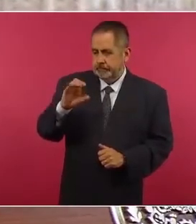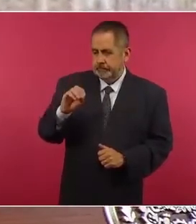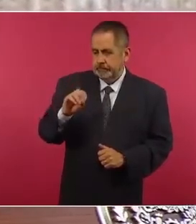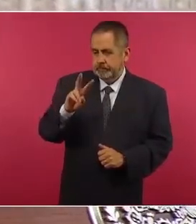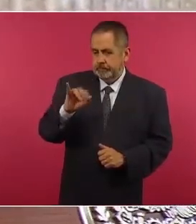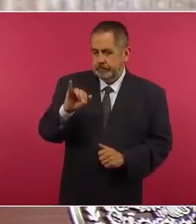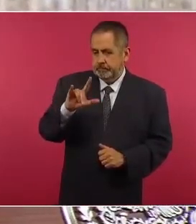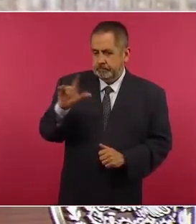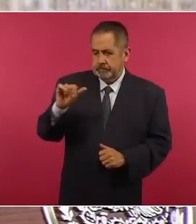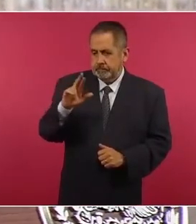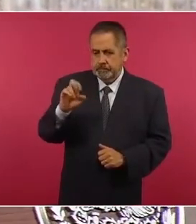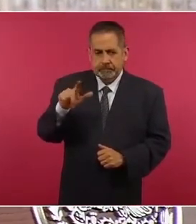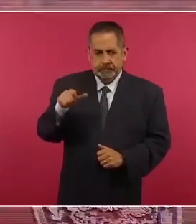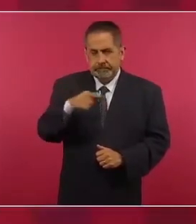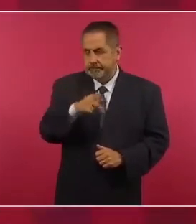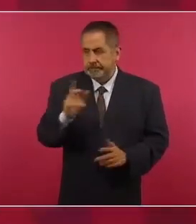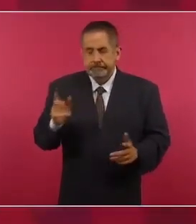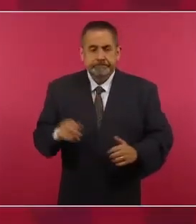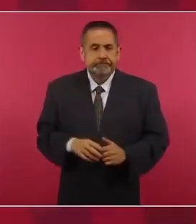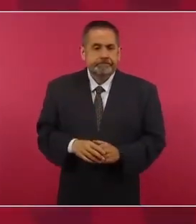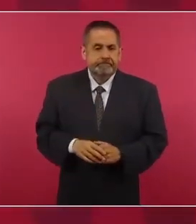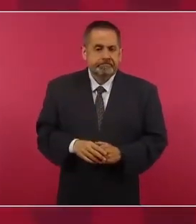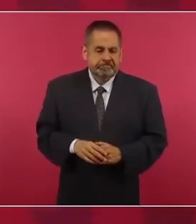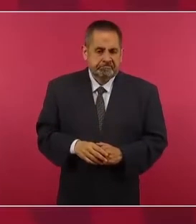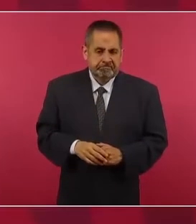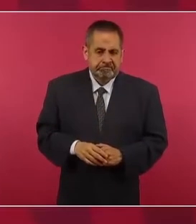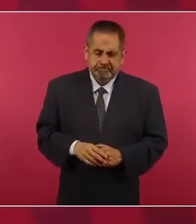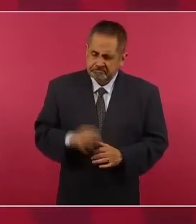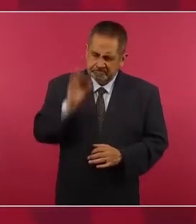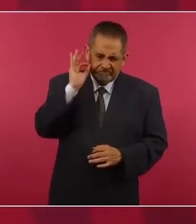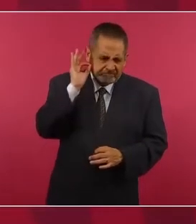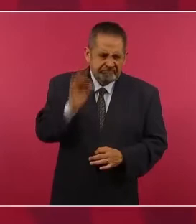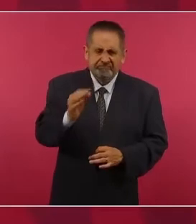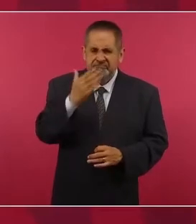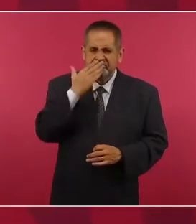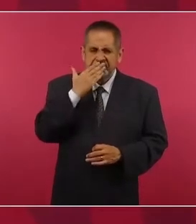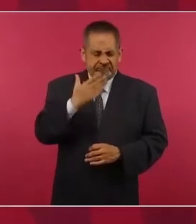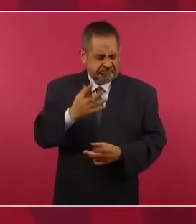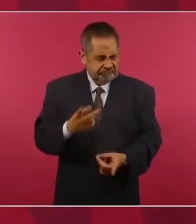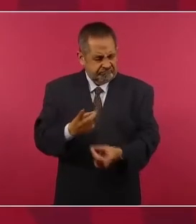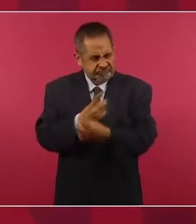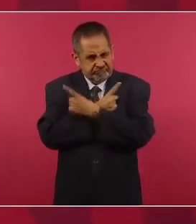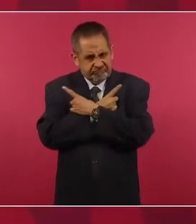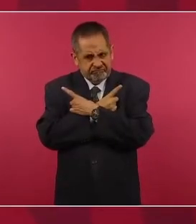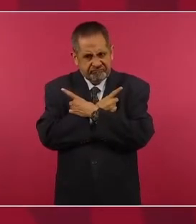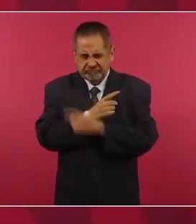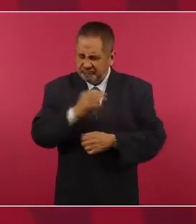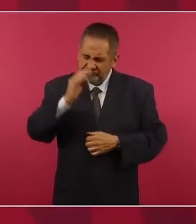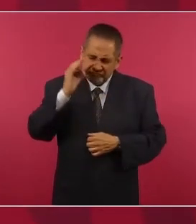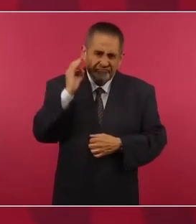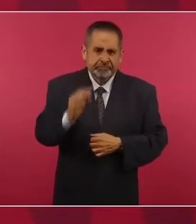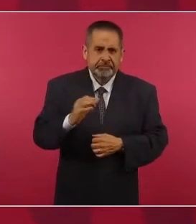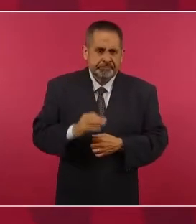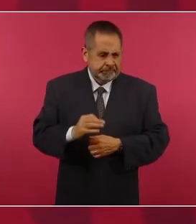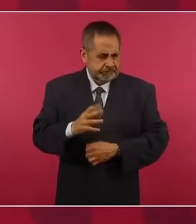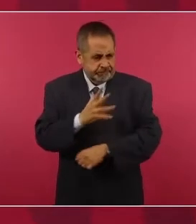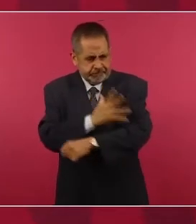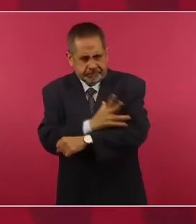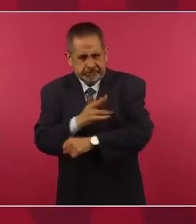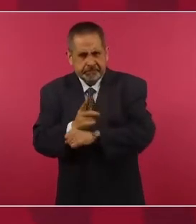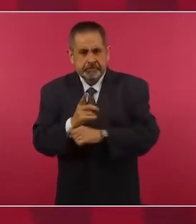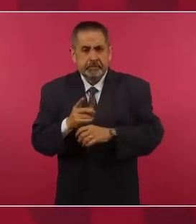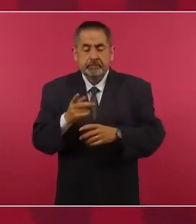de primera, decente, honesto,